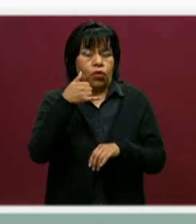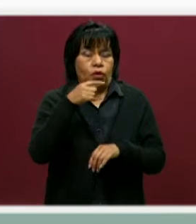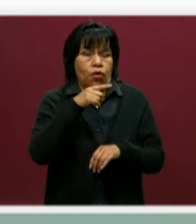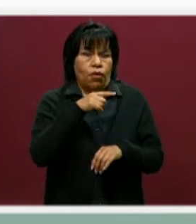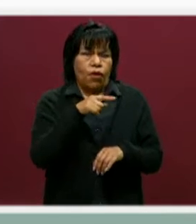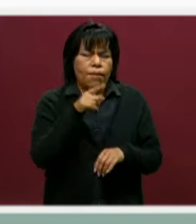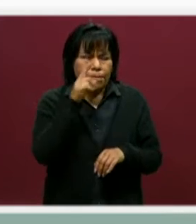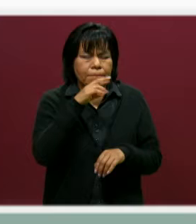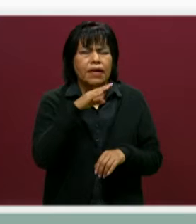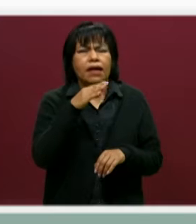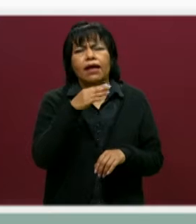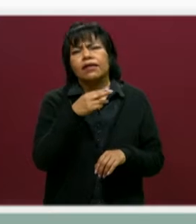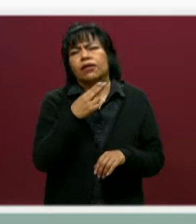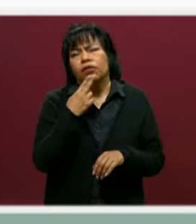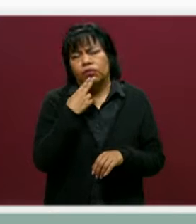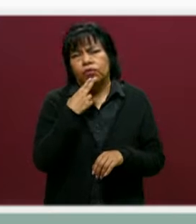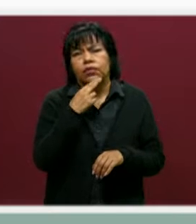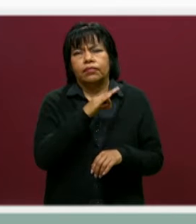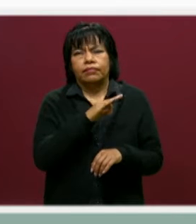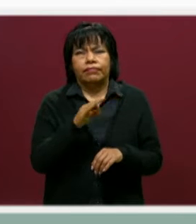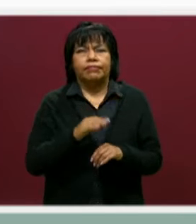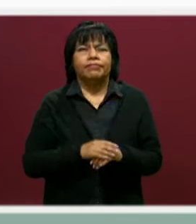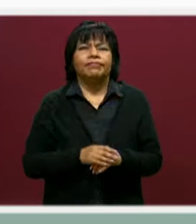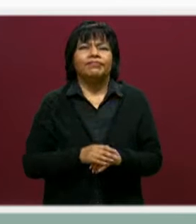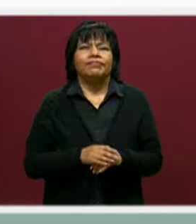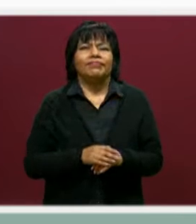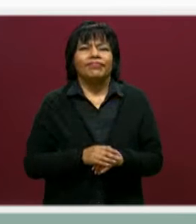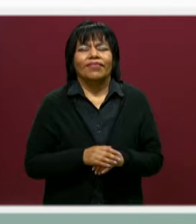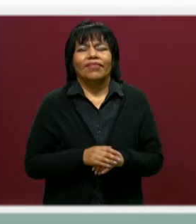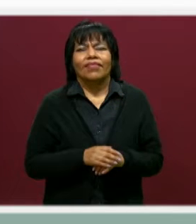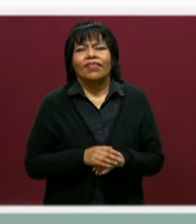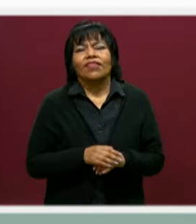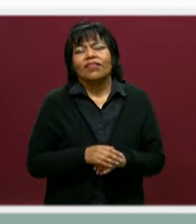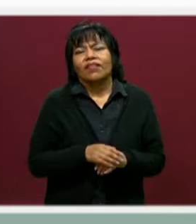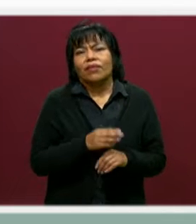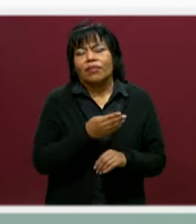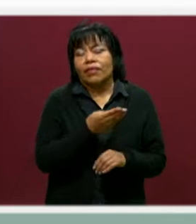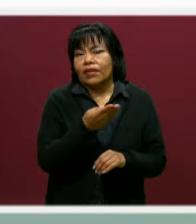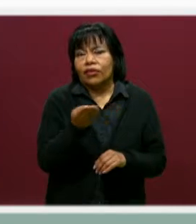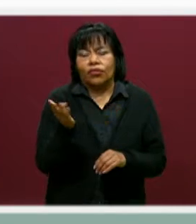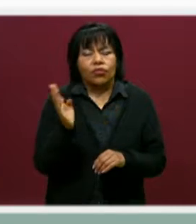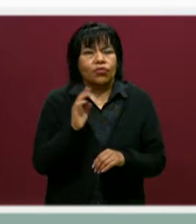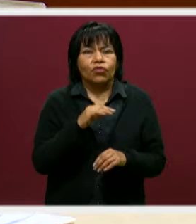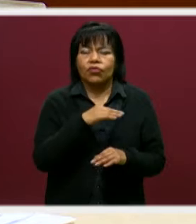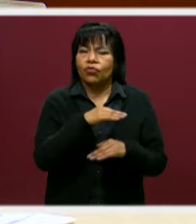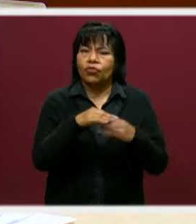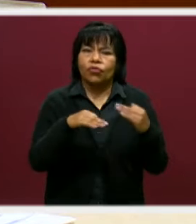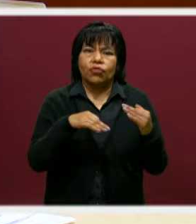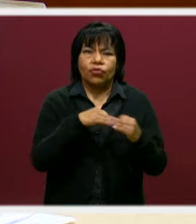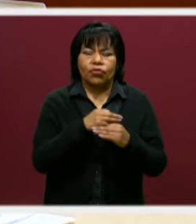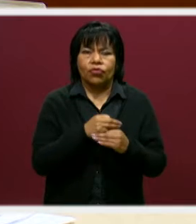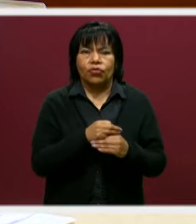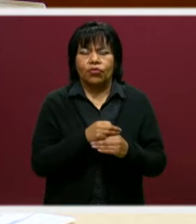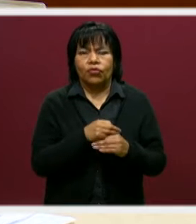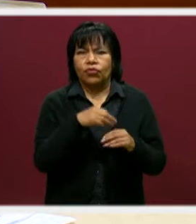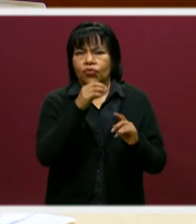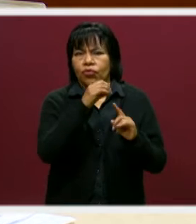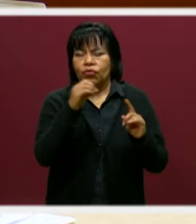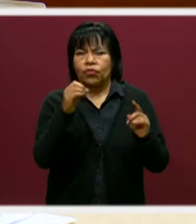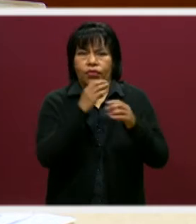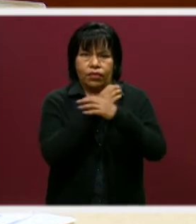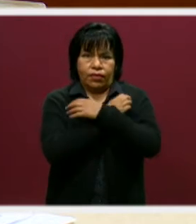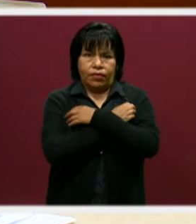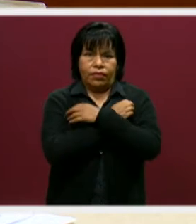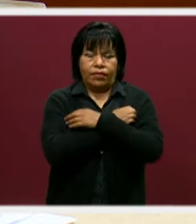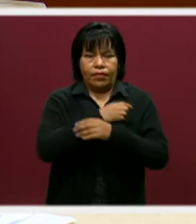en el transcurso de este programa de la Alaceta Puebla en Casa han sido de muchísima utilidad para todos los procesos educativos y todas